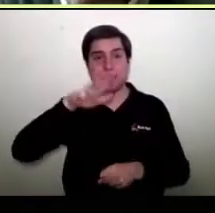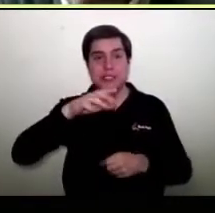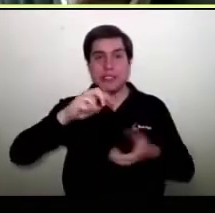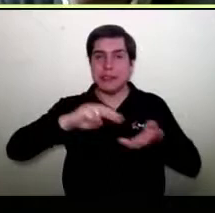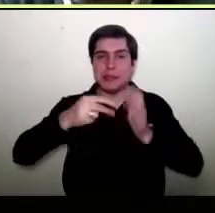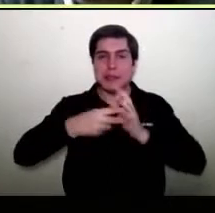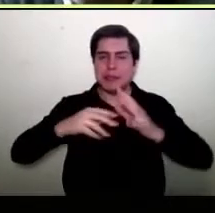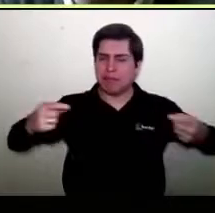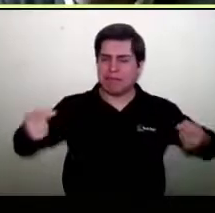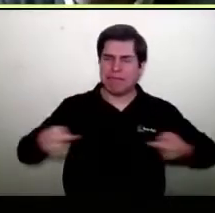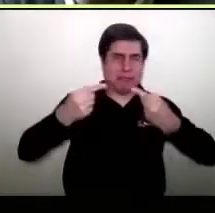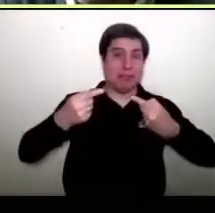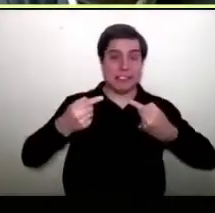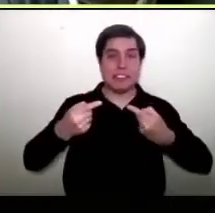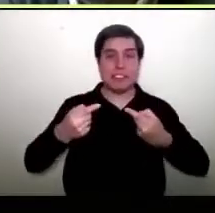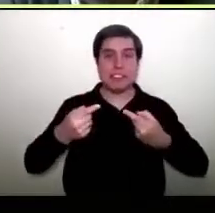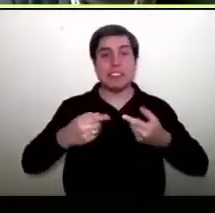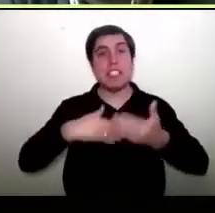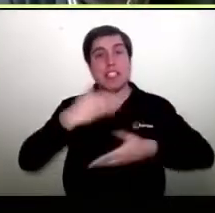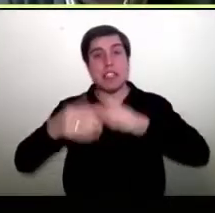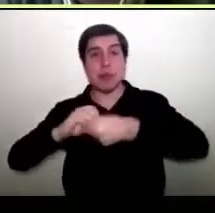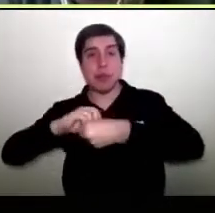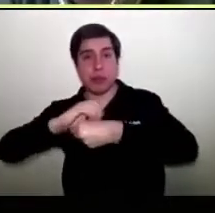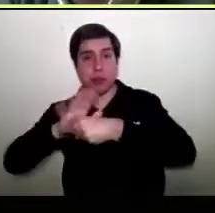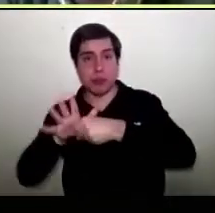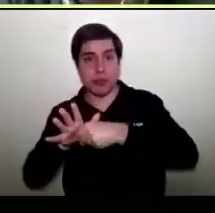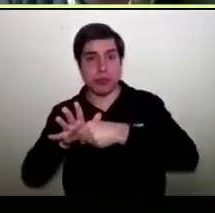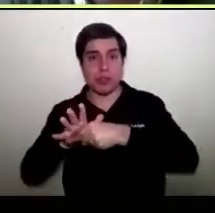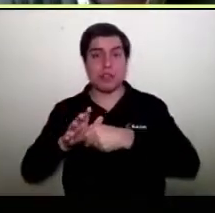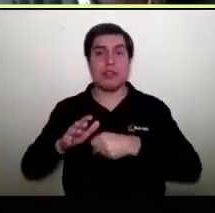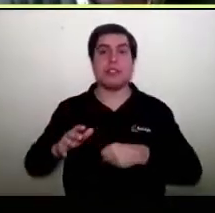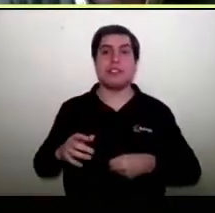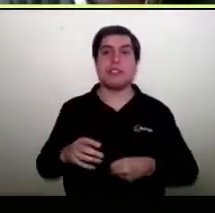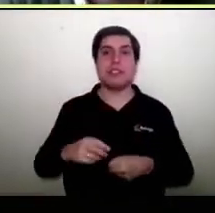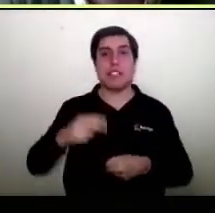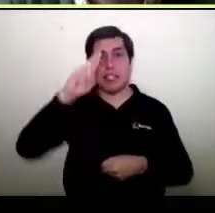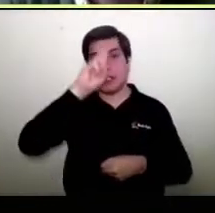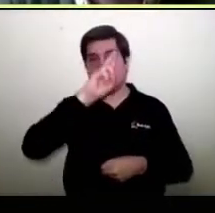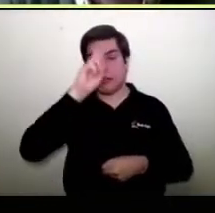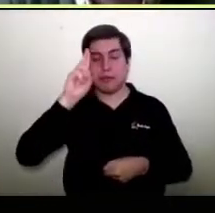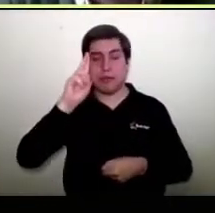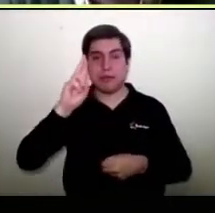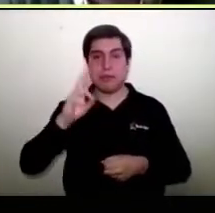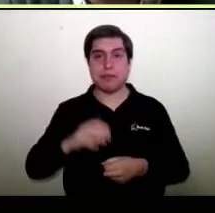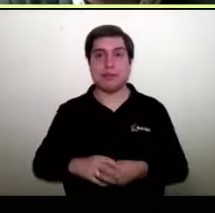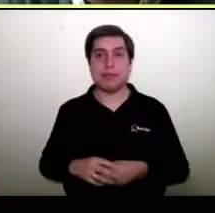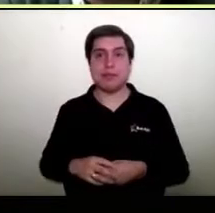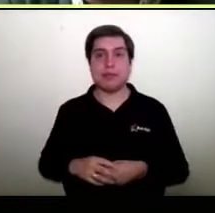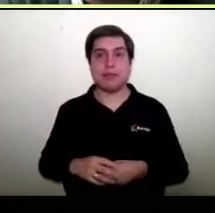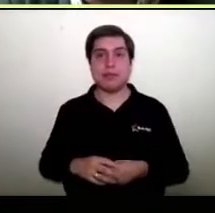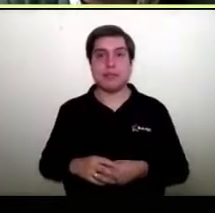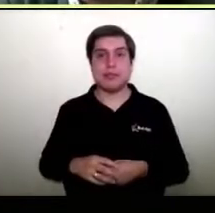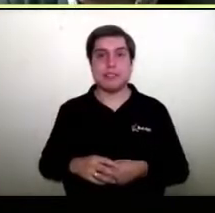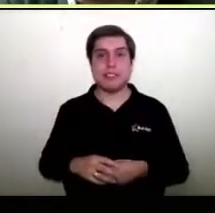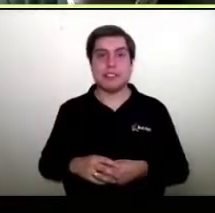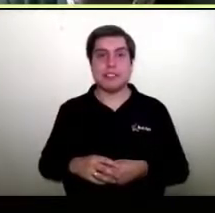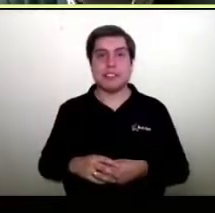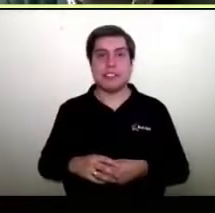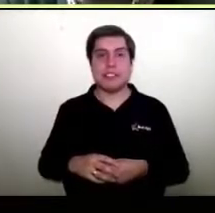y después un poco con el COVID-19 que llegó en marzo para quedarse, las ventanas, las